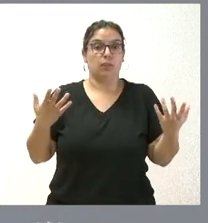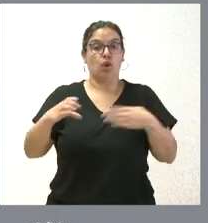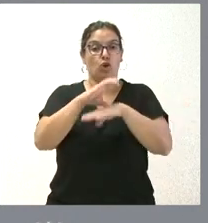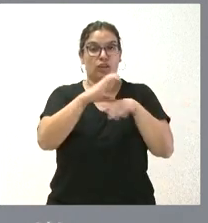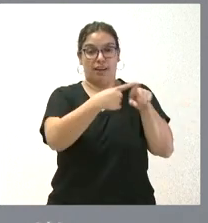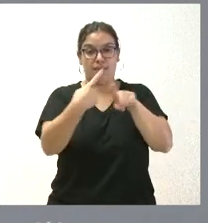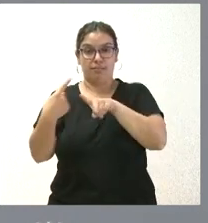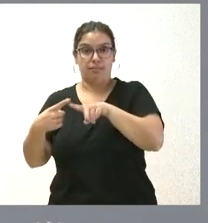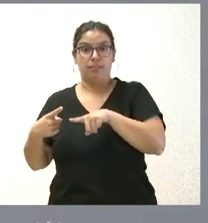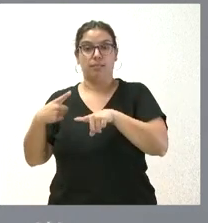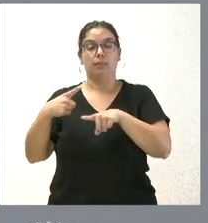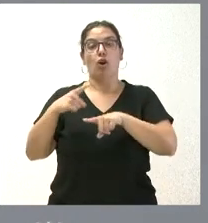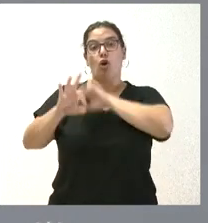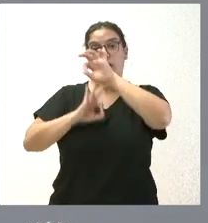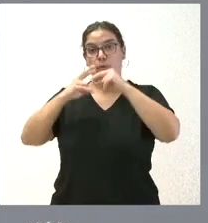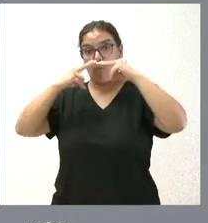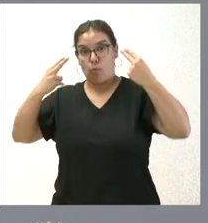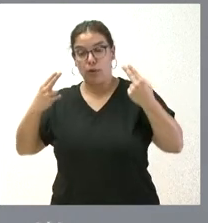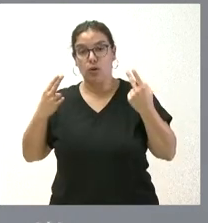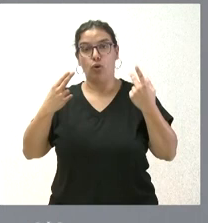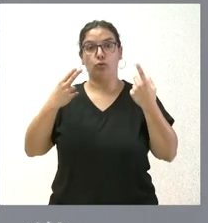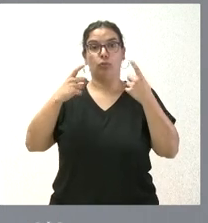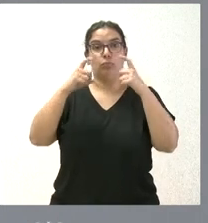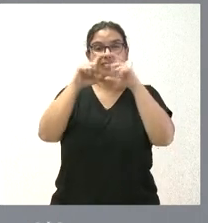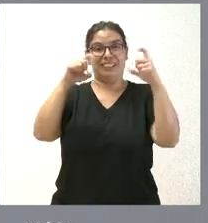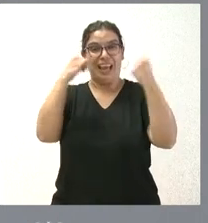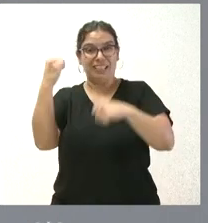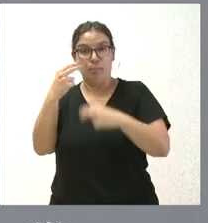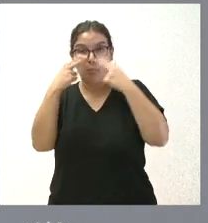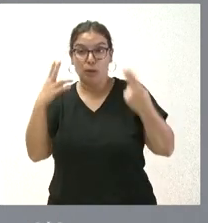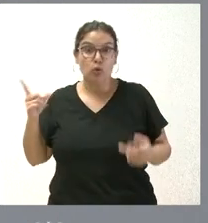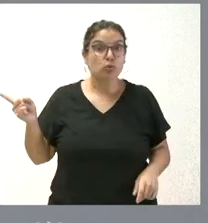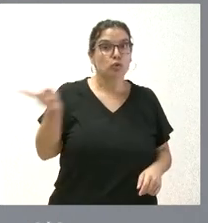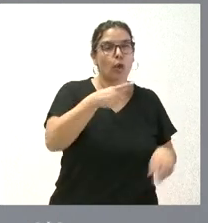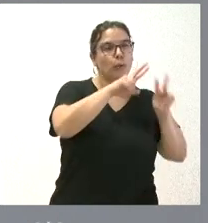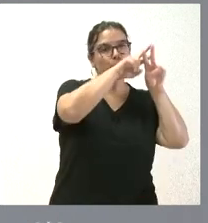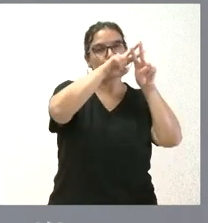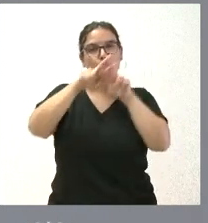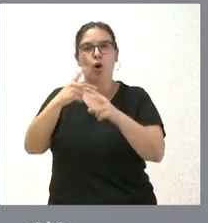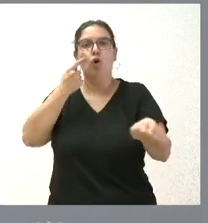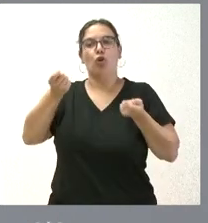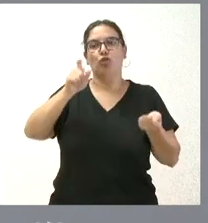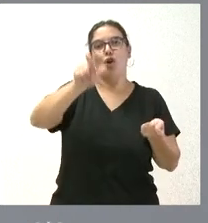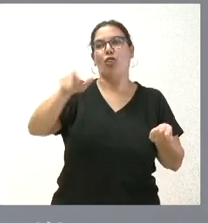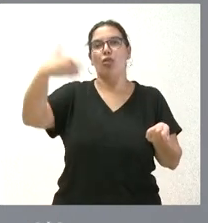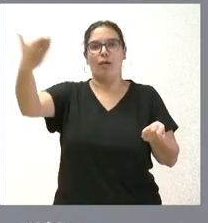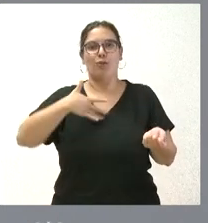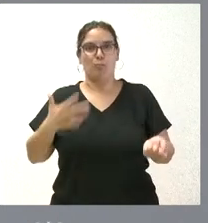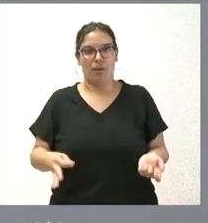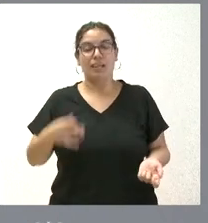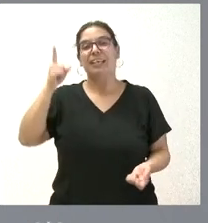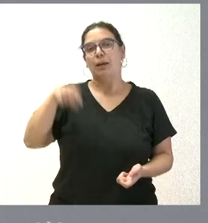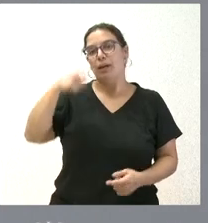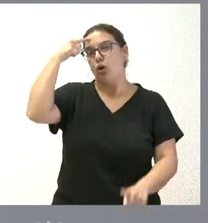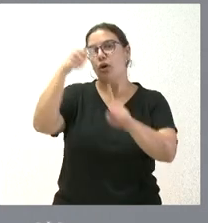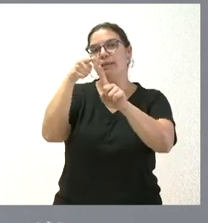consejerías, de los organismos públicos, de los entes públicos, estén sometidas a este control ciudadano y también con el objetivo de ser más